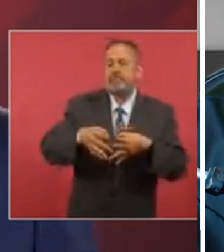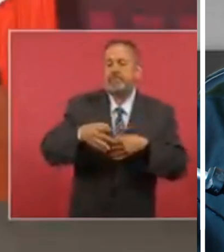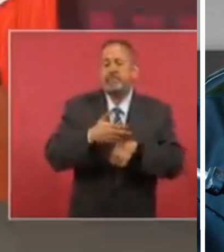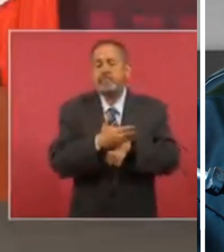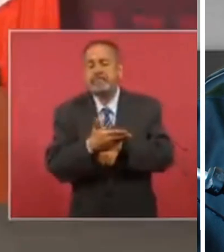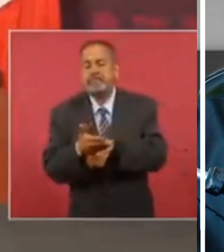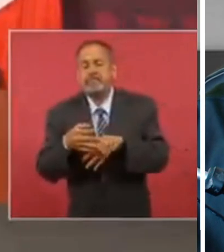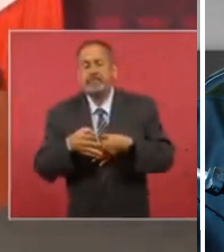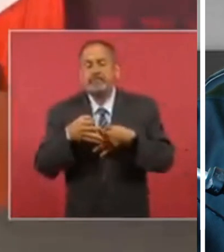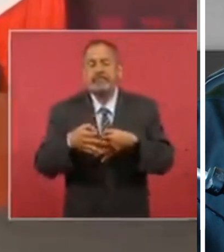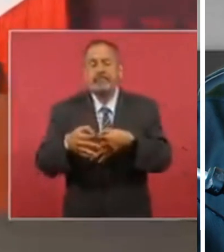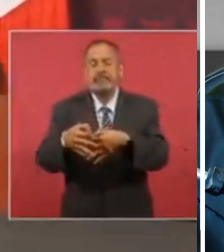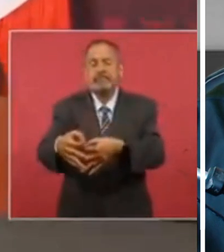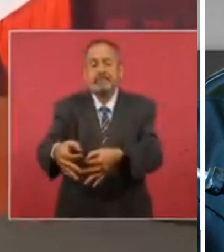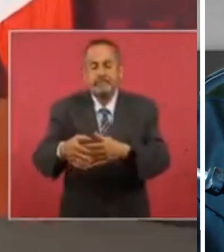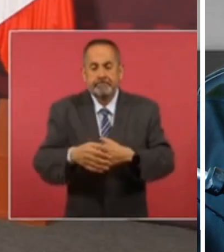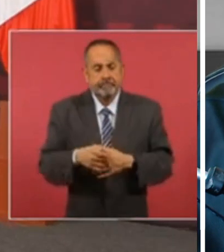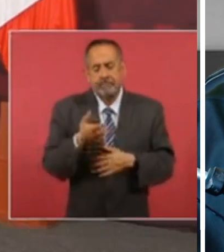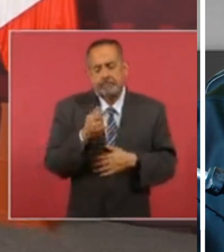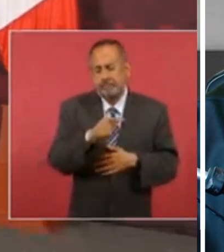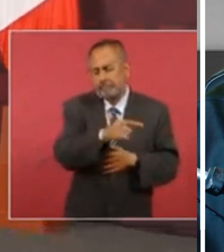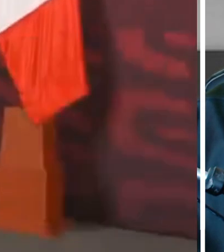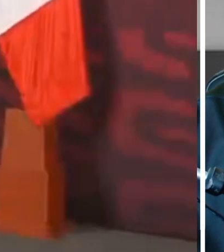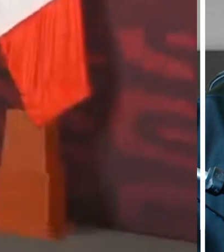Son tácticas dilatorias.